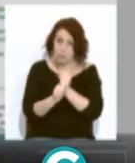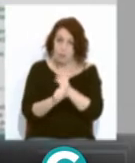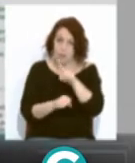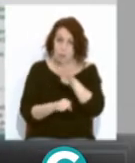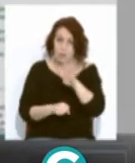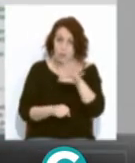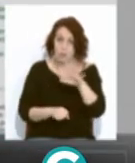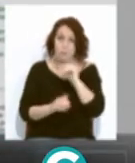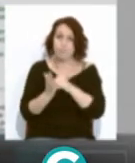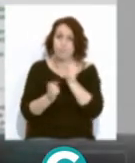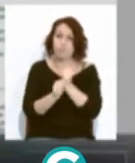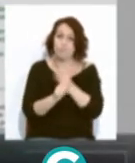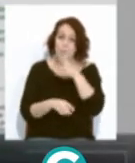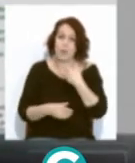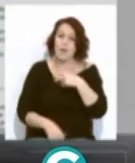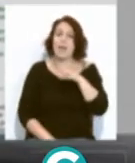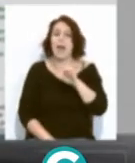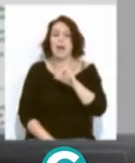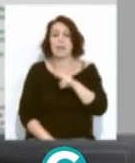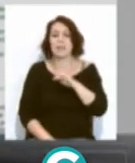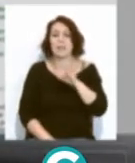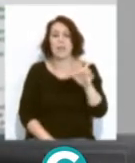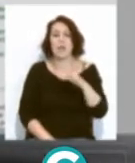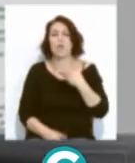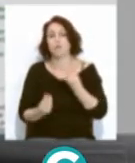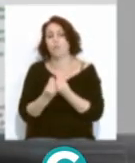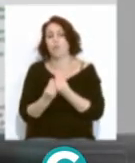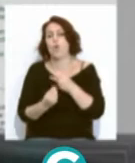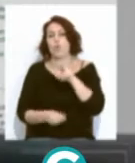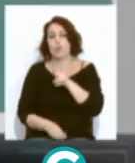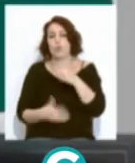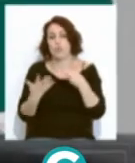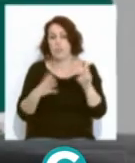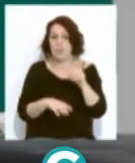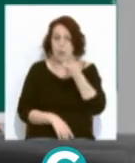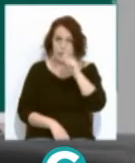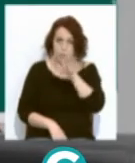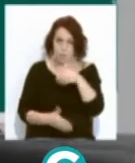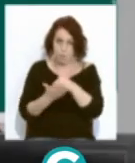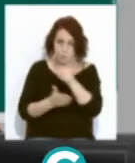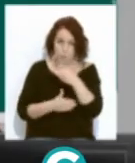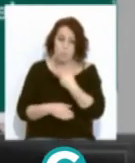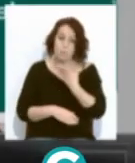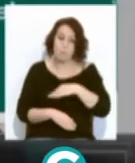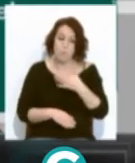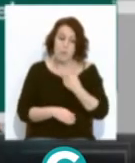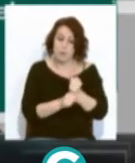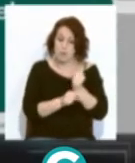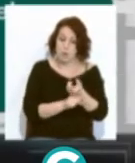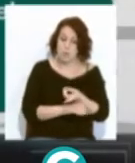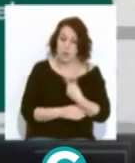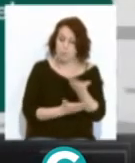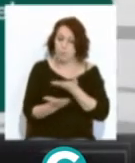en ERTE con 270,5 millones de euros. Podrán acogerse todos estos trabajadores